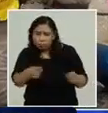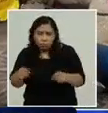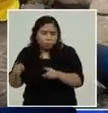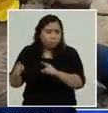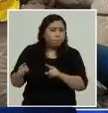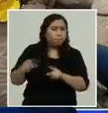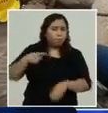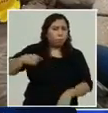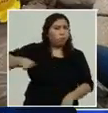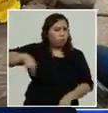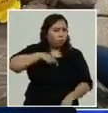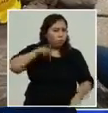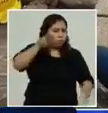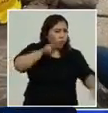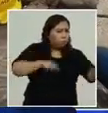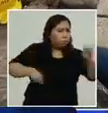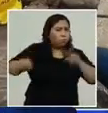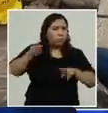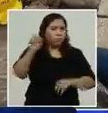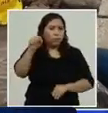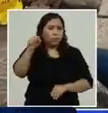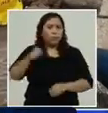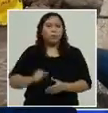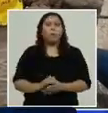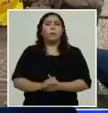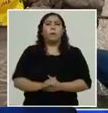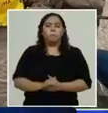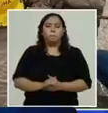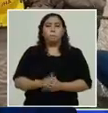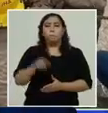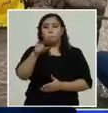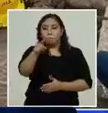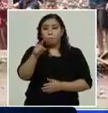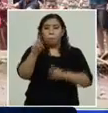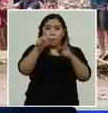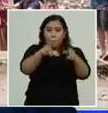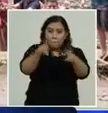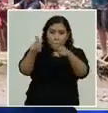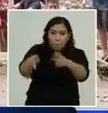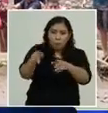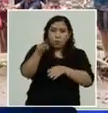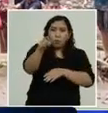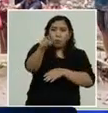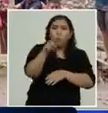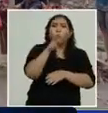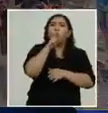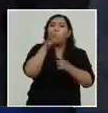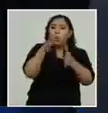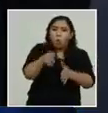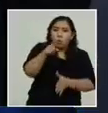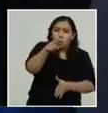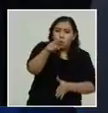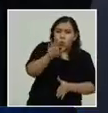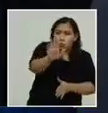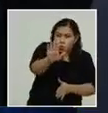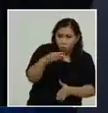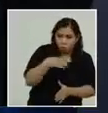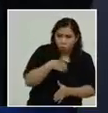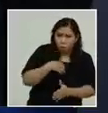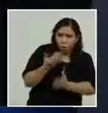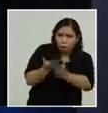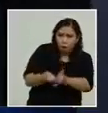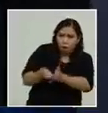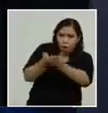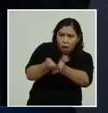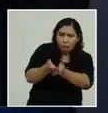pedirles nuevamente a los que pueden ayudarnos con más lanchas y con más motos de agua que lo hagan